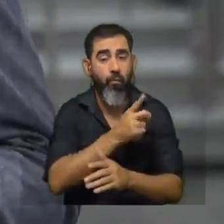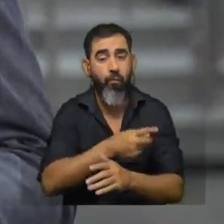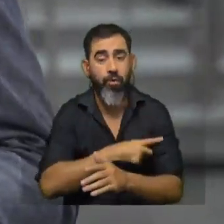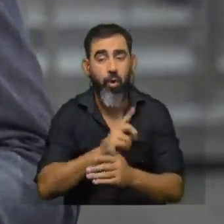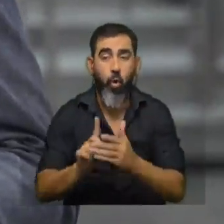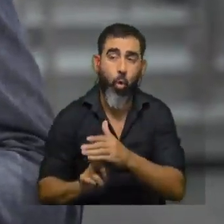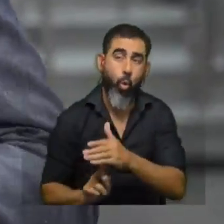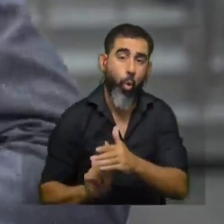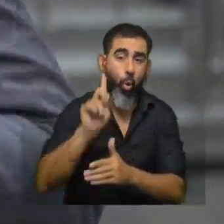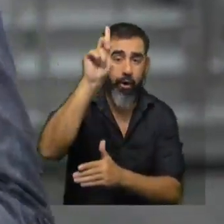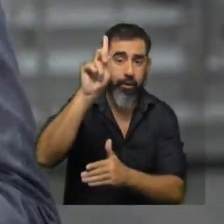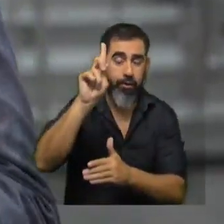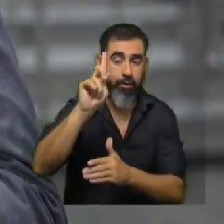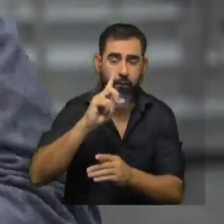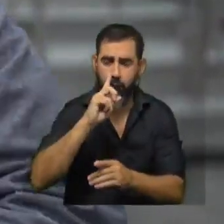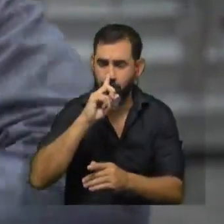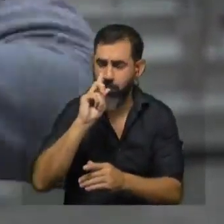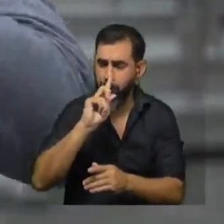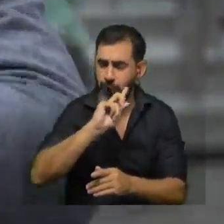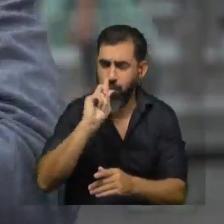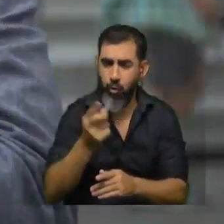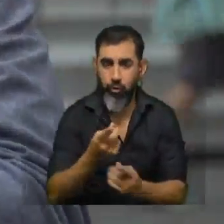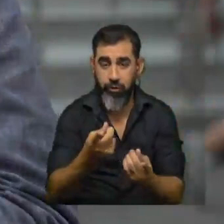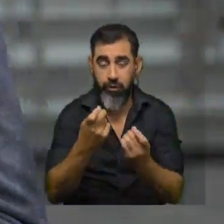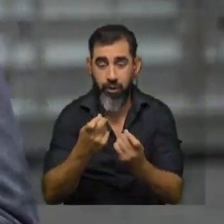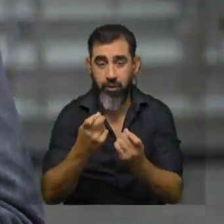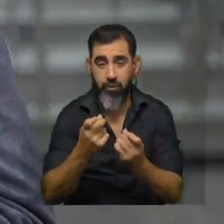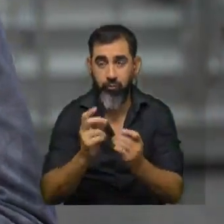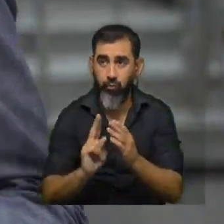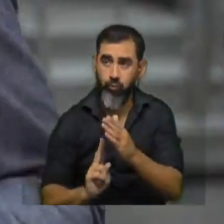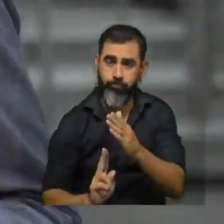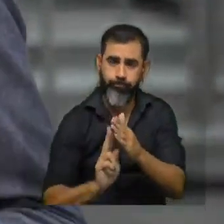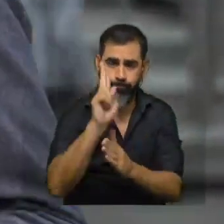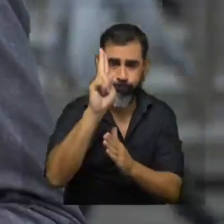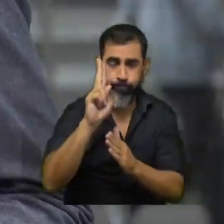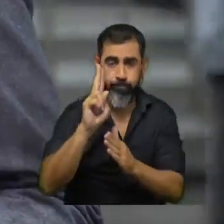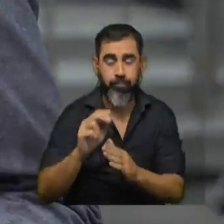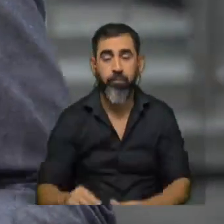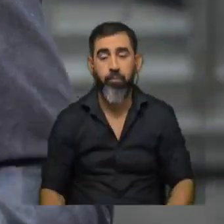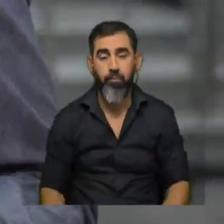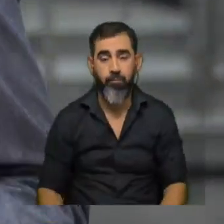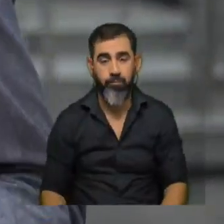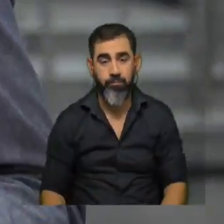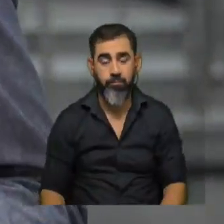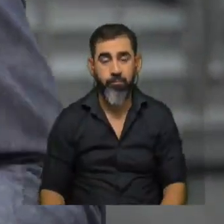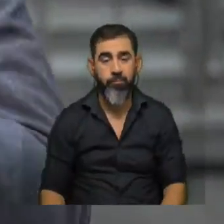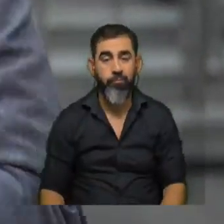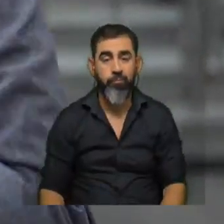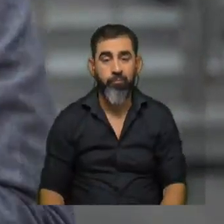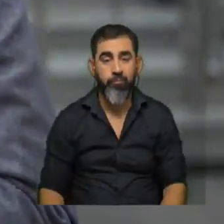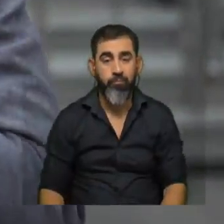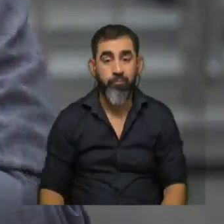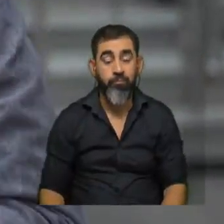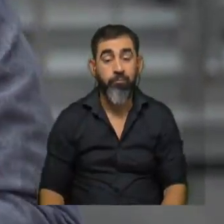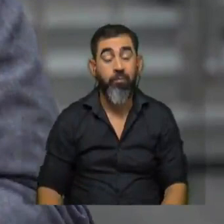cohete cuando despega o sea la aceleración que necesita un cohete para despegar y escapar a la atracción de la Tierra es muy grande y